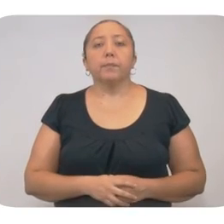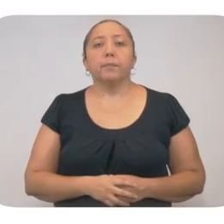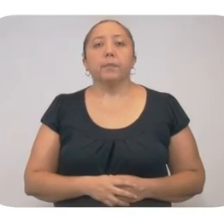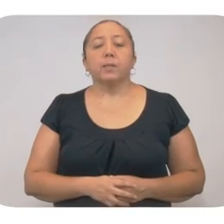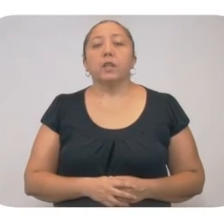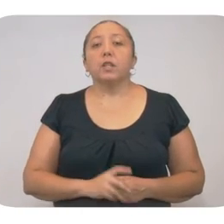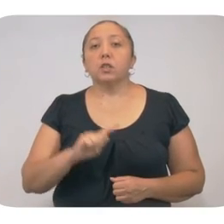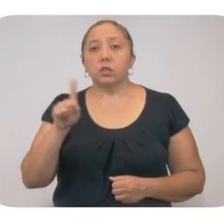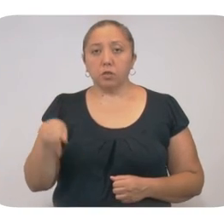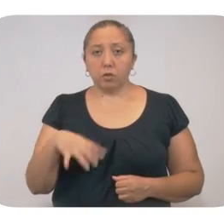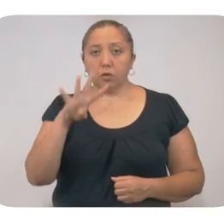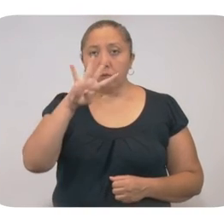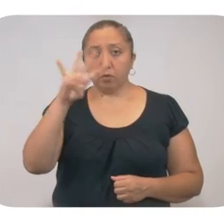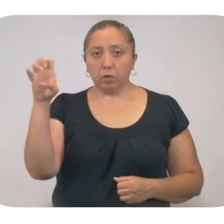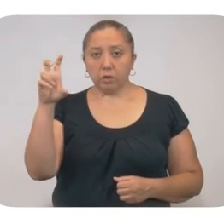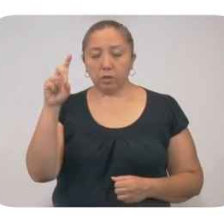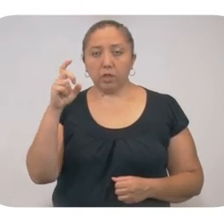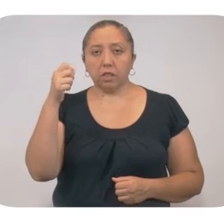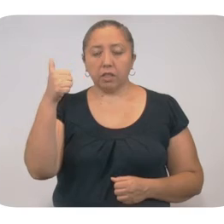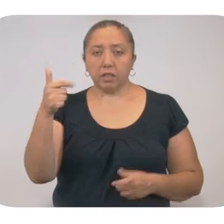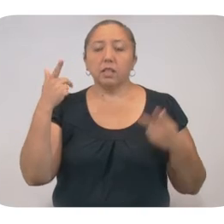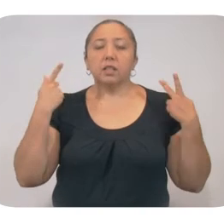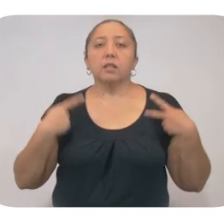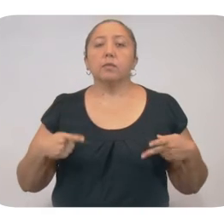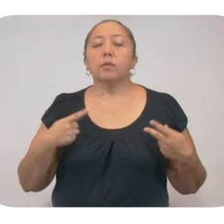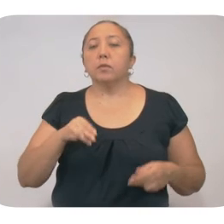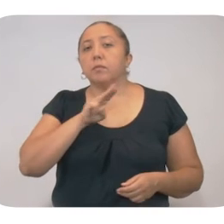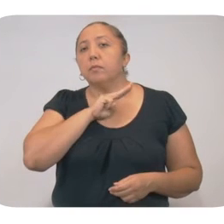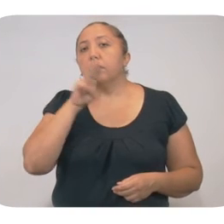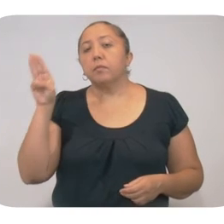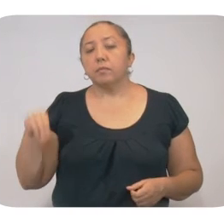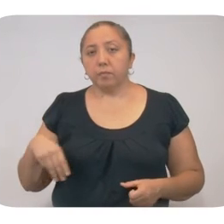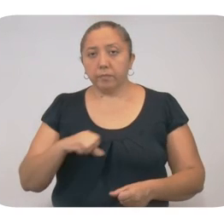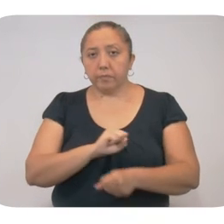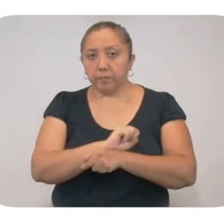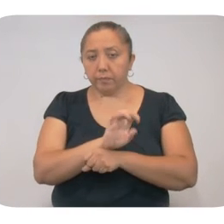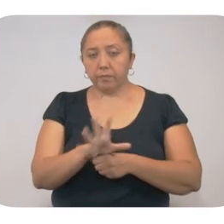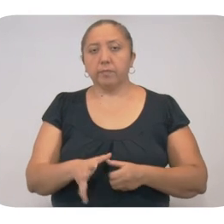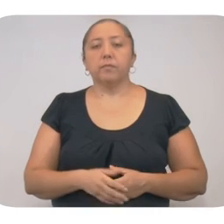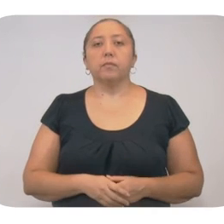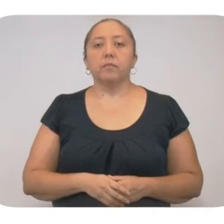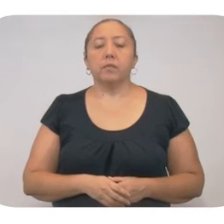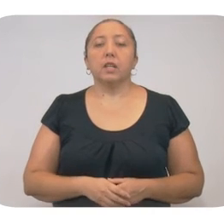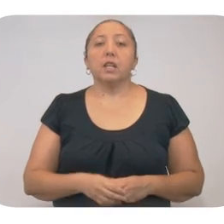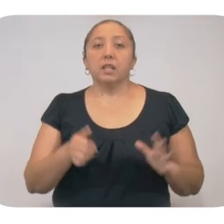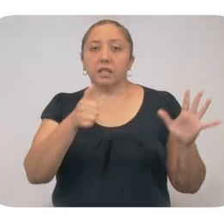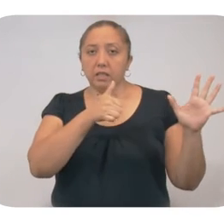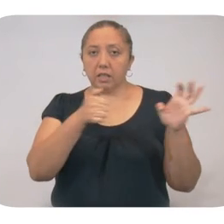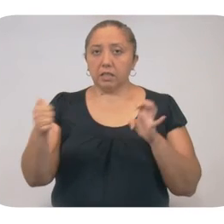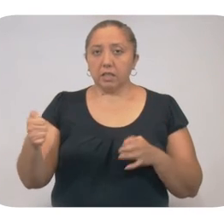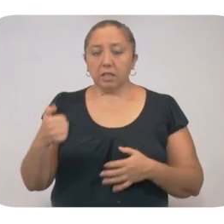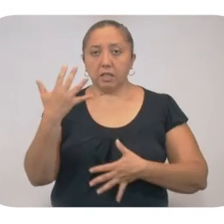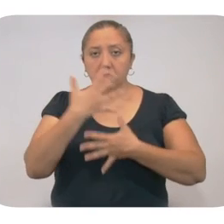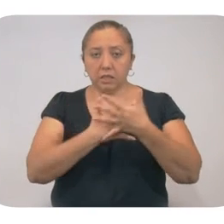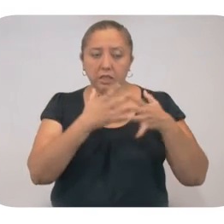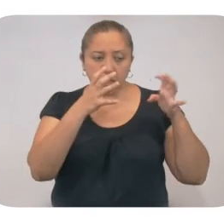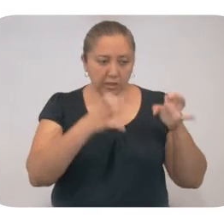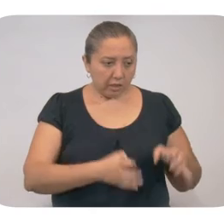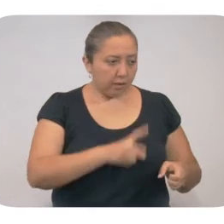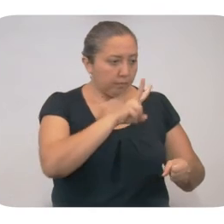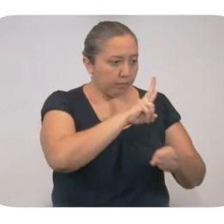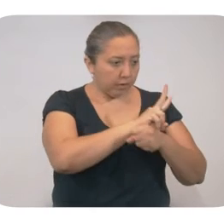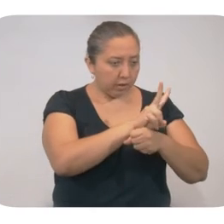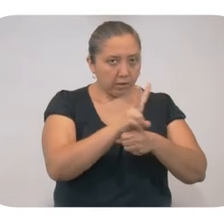En total, son 436 las personas fallecidas a causa del coronavirus. 615 están estables,